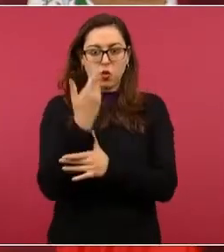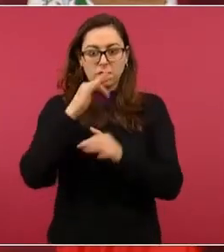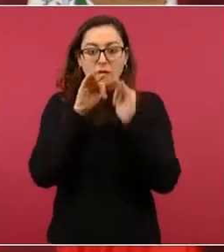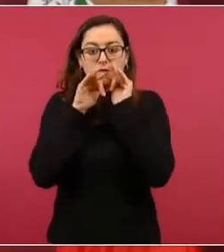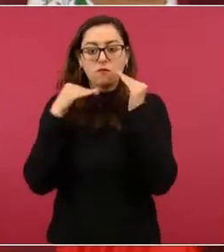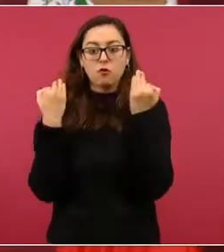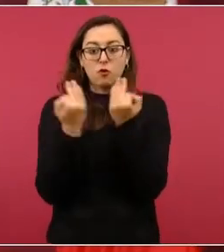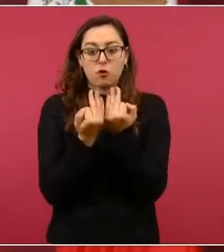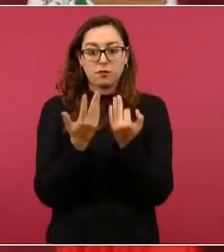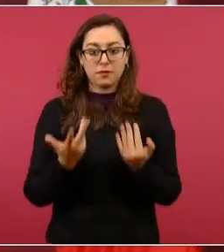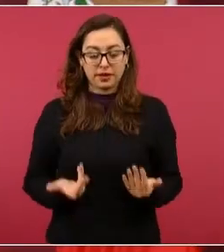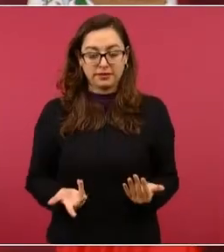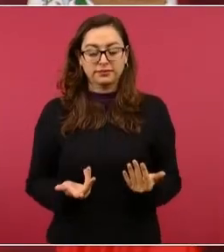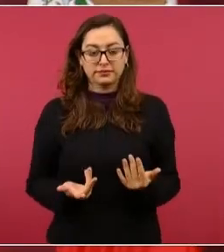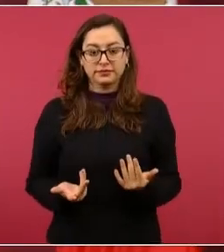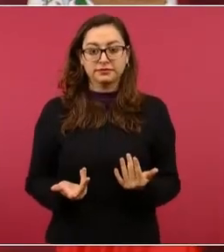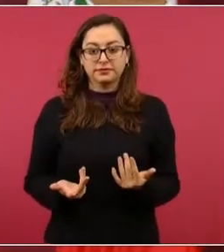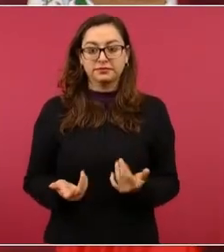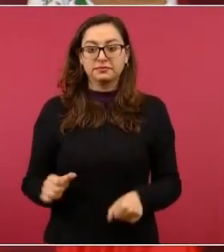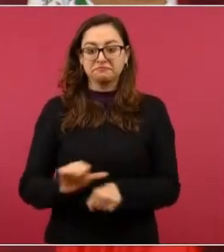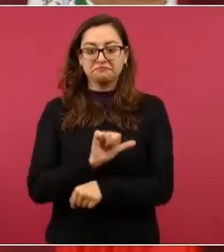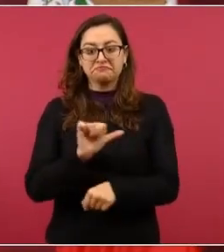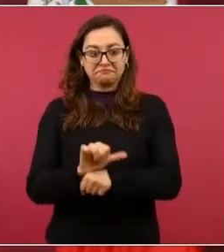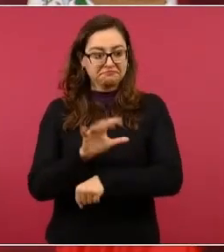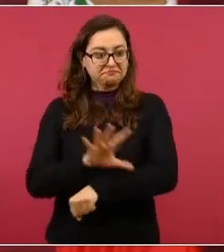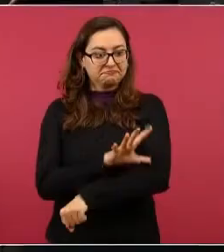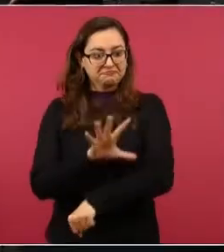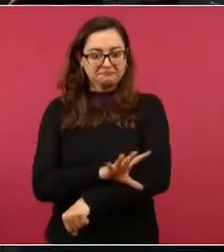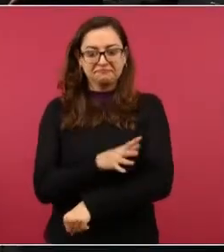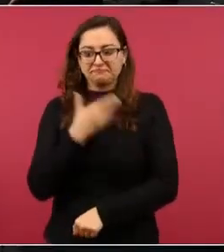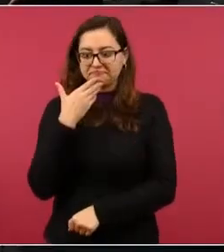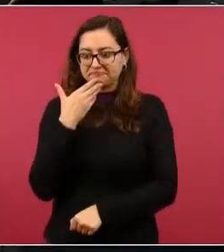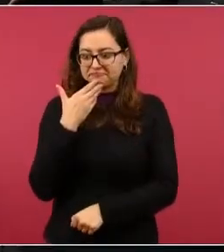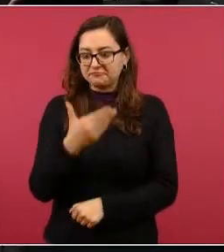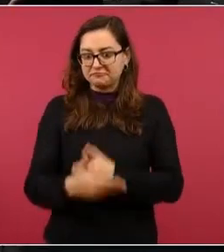producir autos eléctricos.